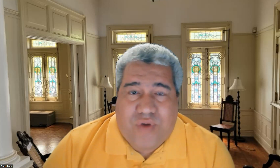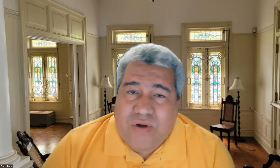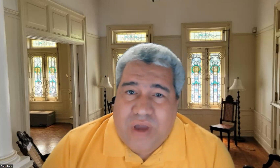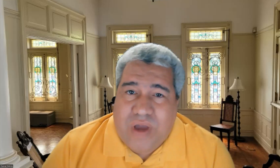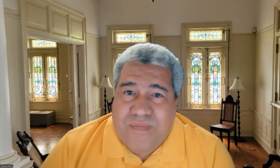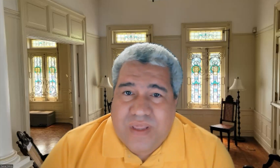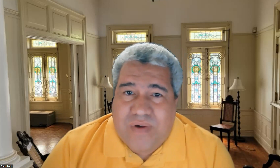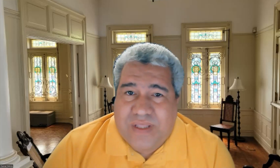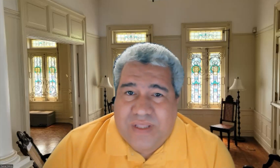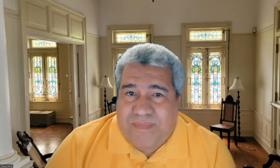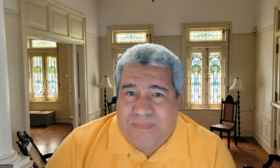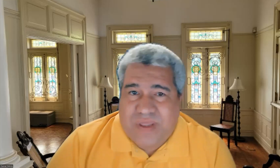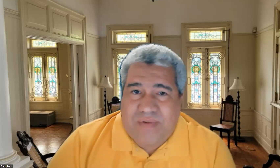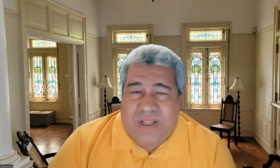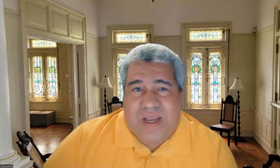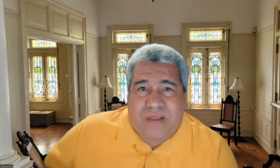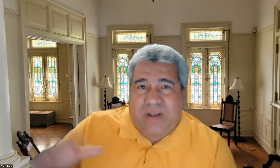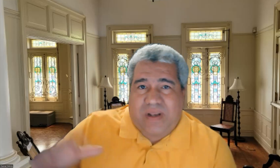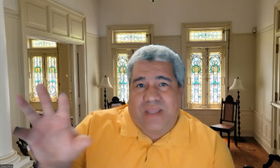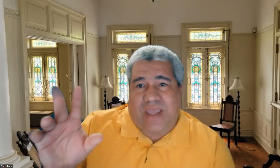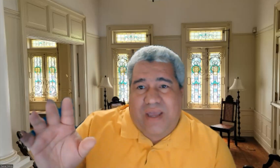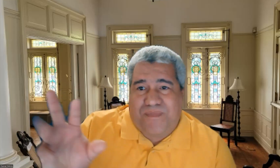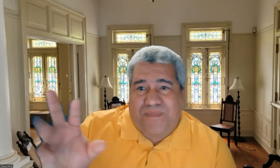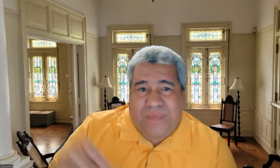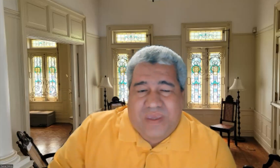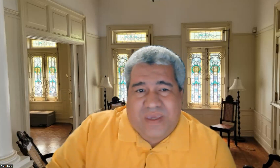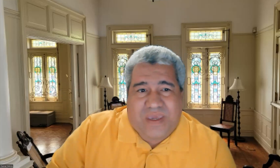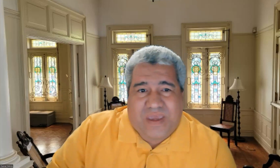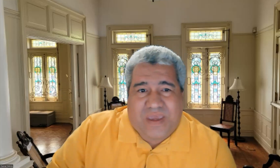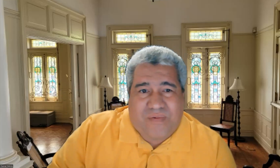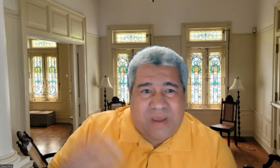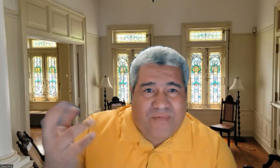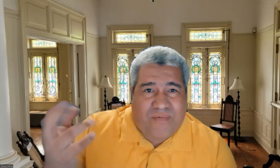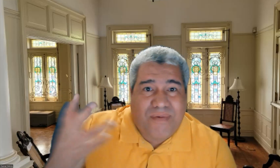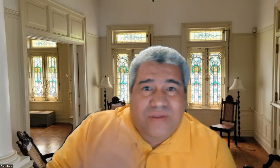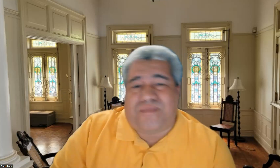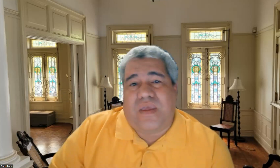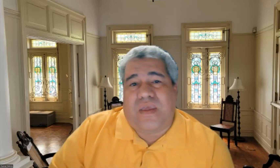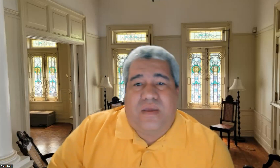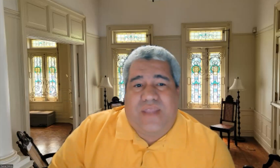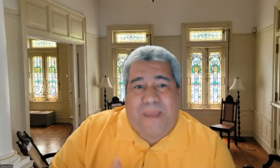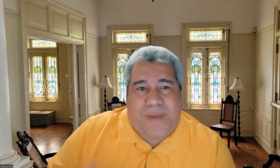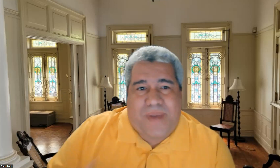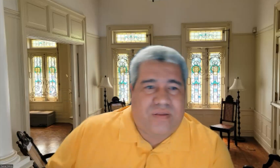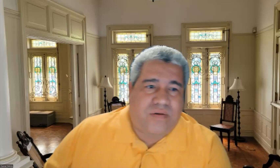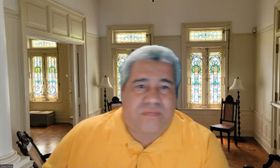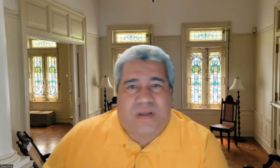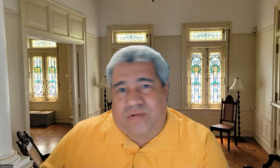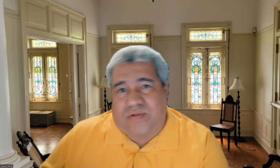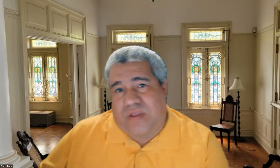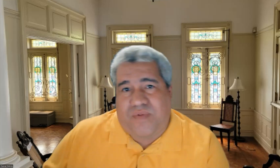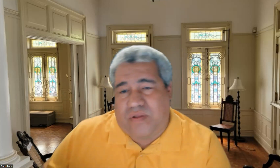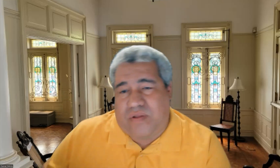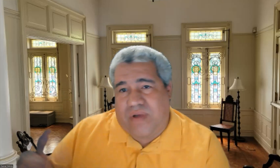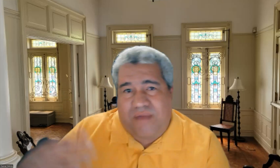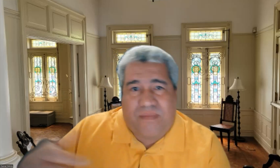Voy a colocar un video antes de empezar a hablar de la casa para que tengan una visión del espacio, ¿no? Para